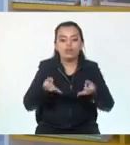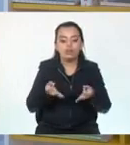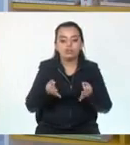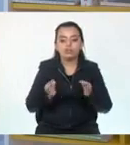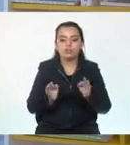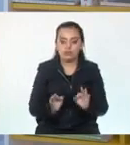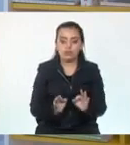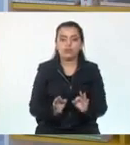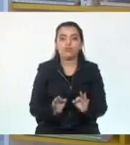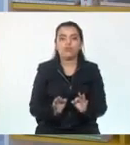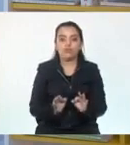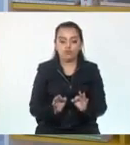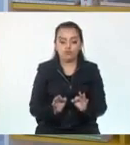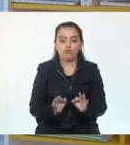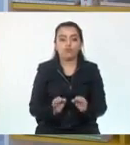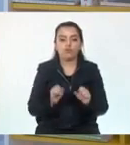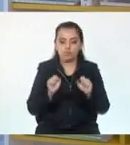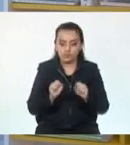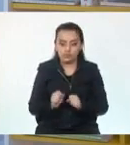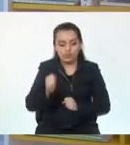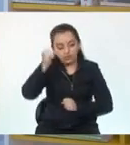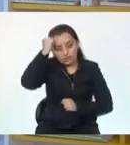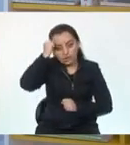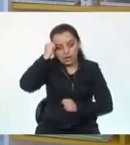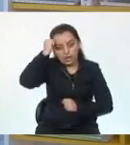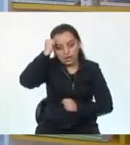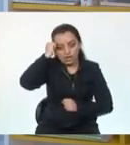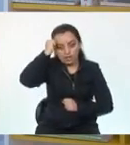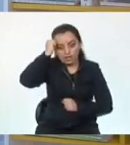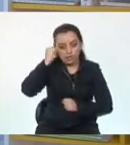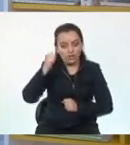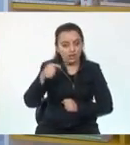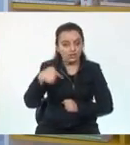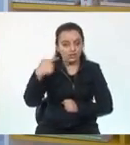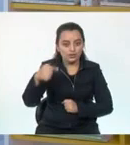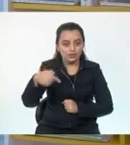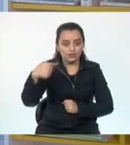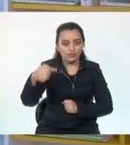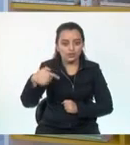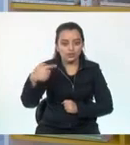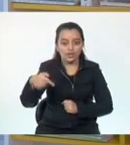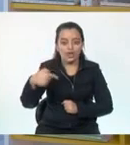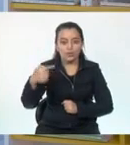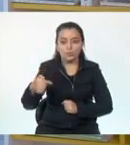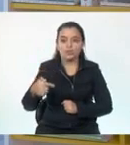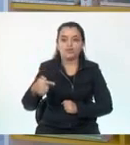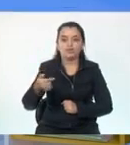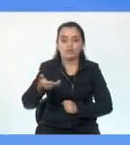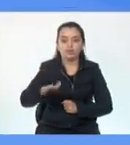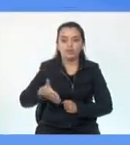puedes aprender a ubicarte en cualquier punto en el que te encuentres utilizando tu cuerpo.